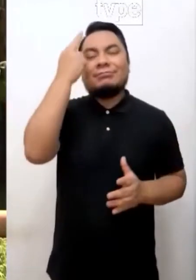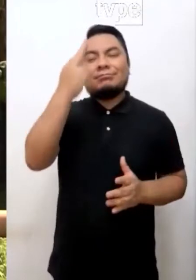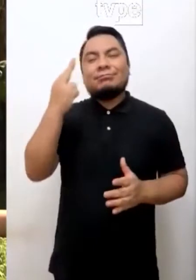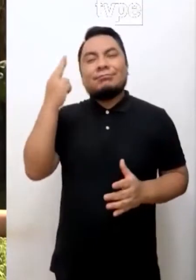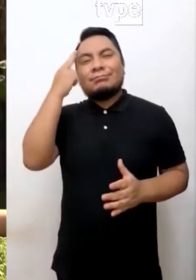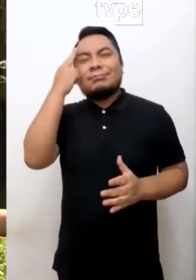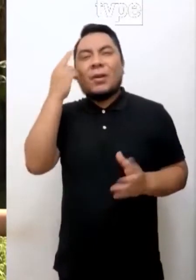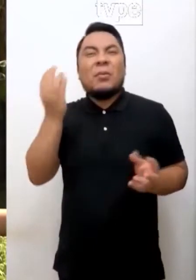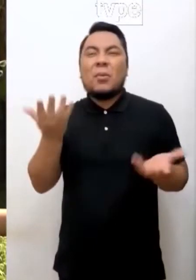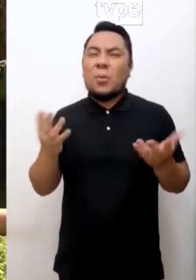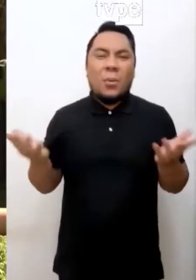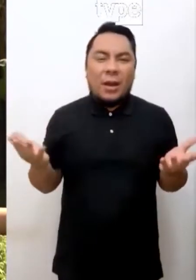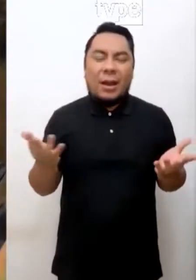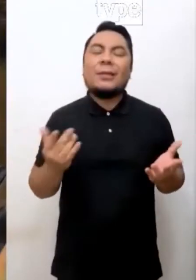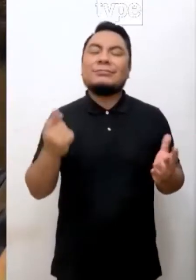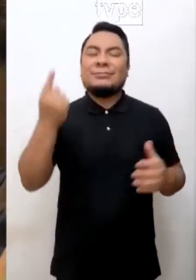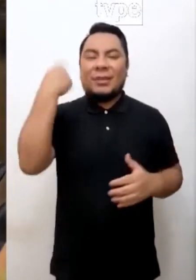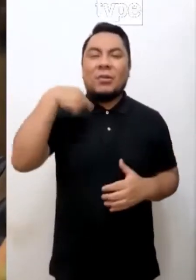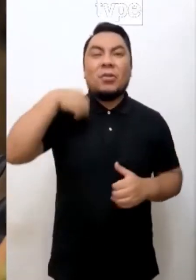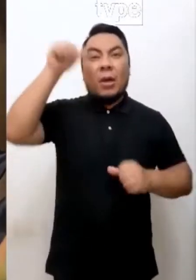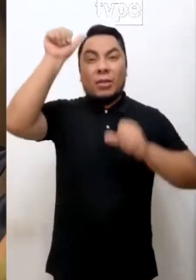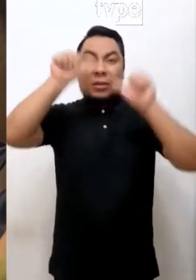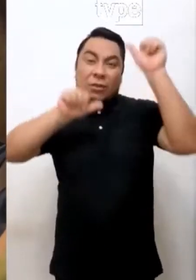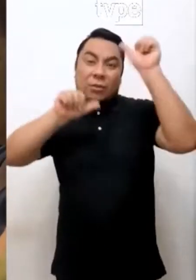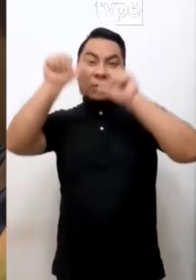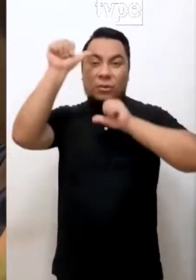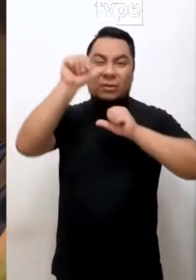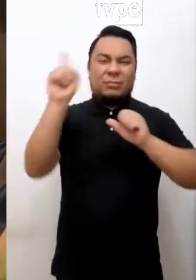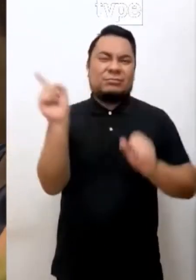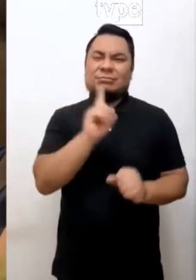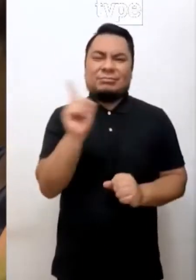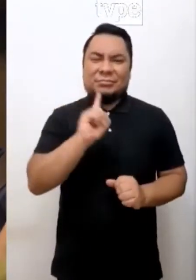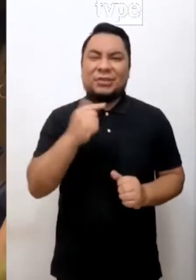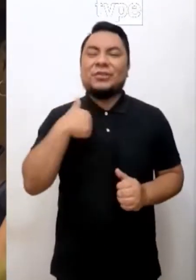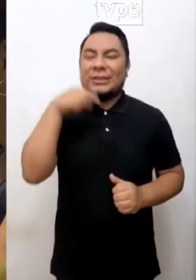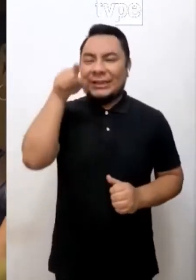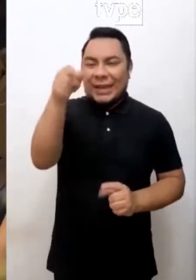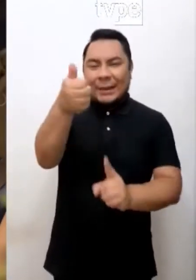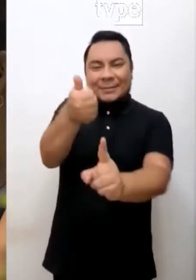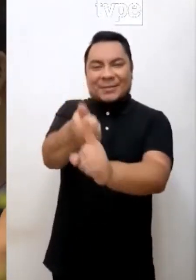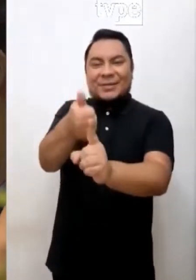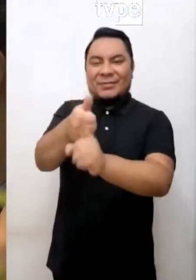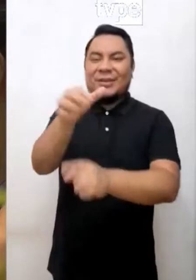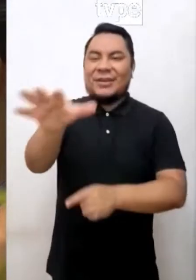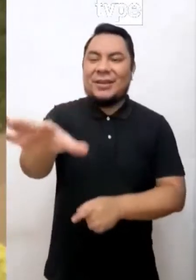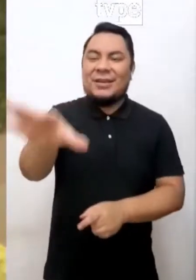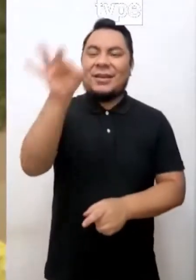motivo ni razón para dudarlo ni un segundo.